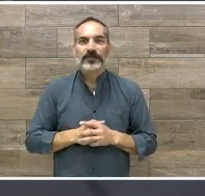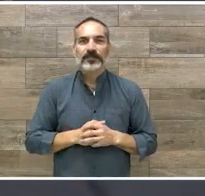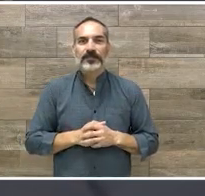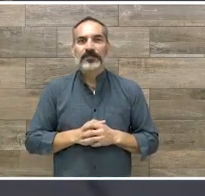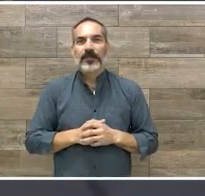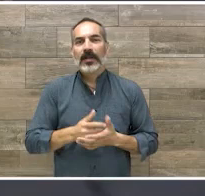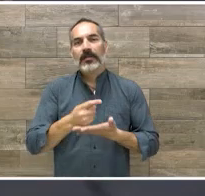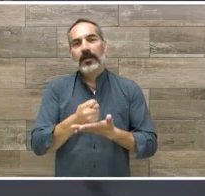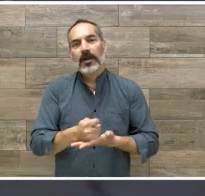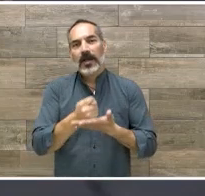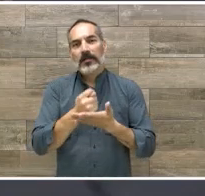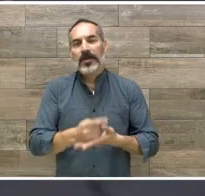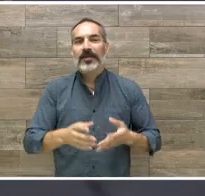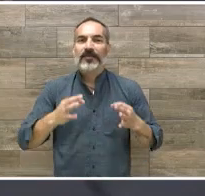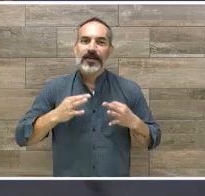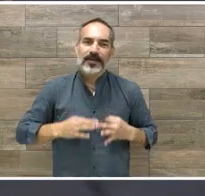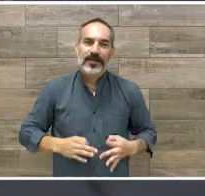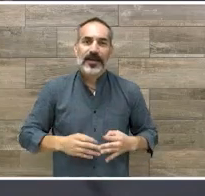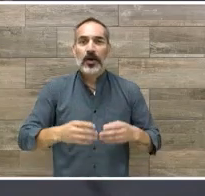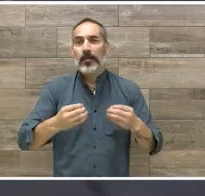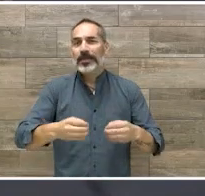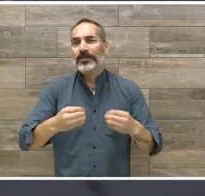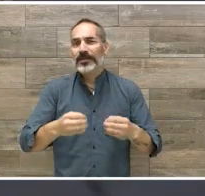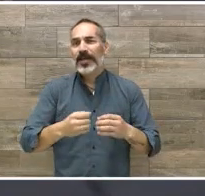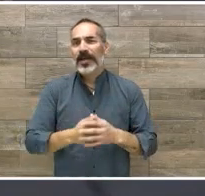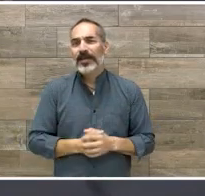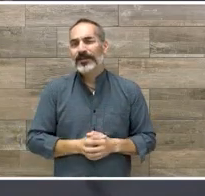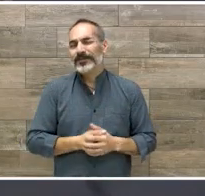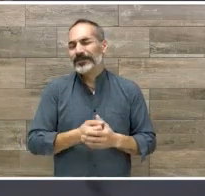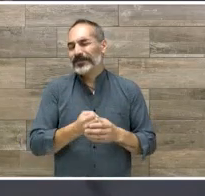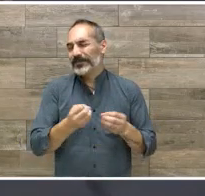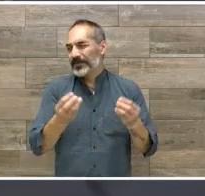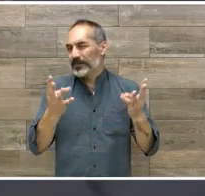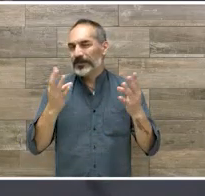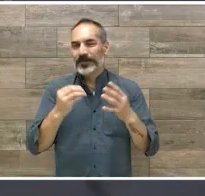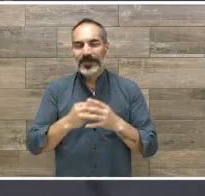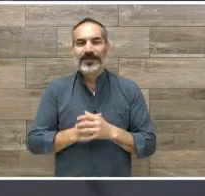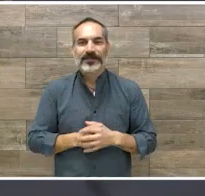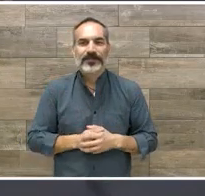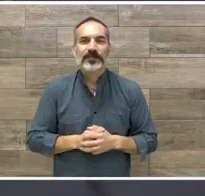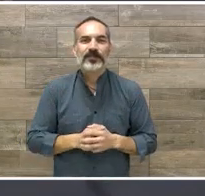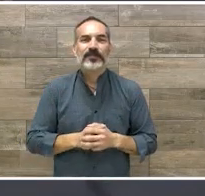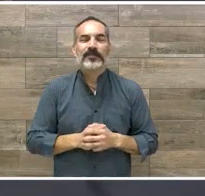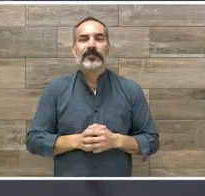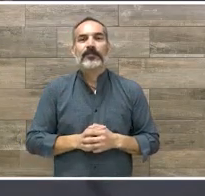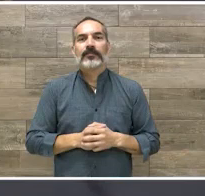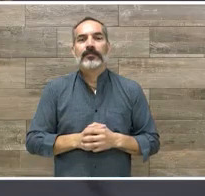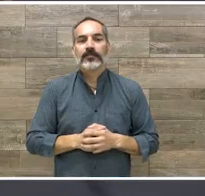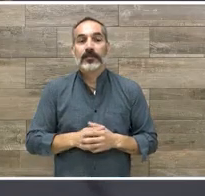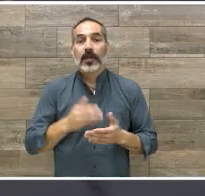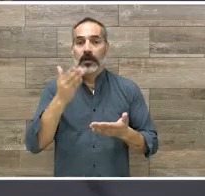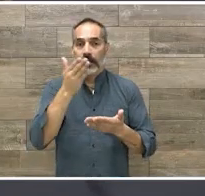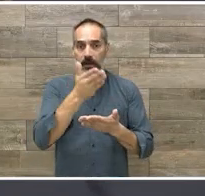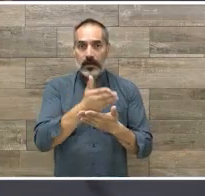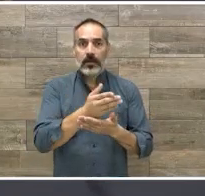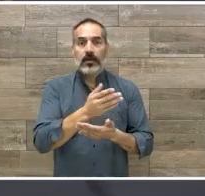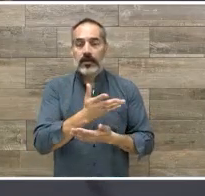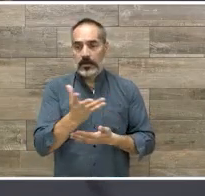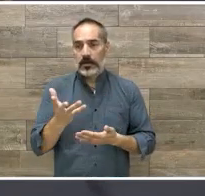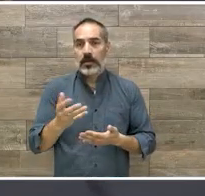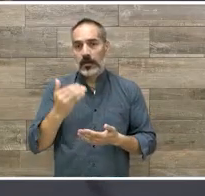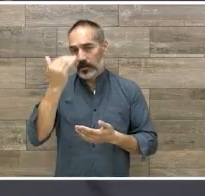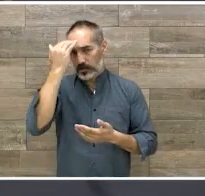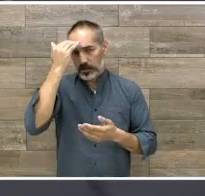terapias físicas ocupacionales de este de neurorehabilitación y pues ir profundizando en cada uno de estos